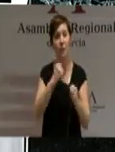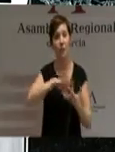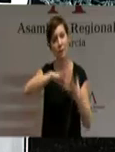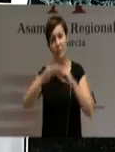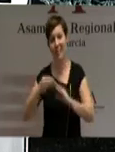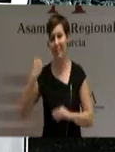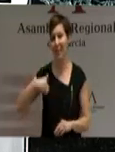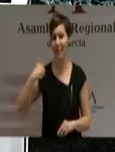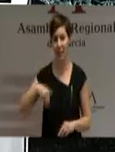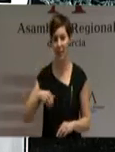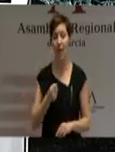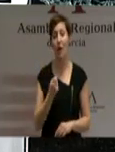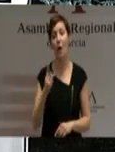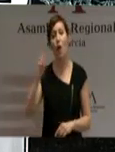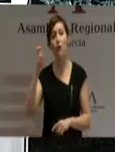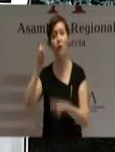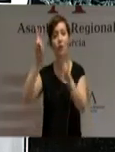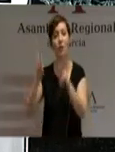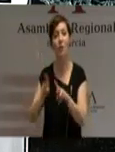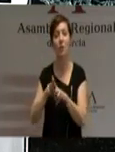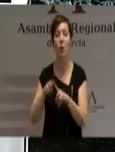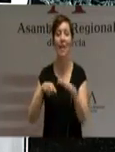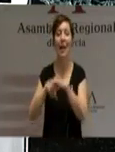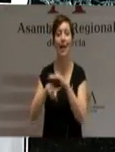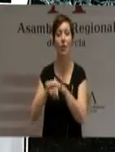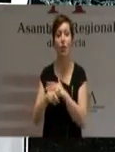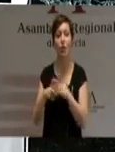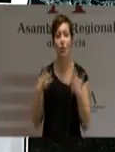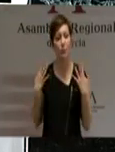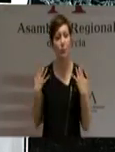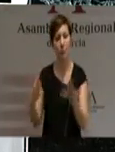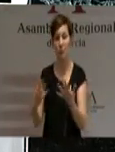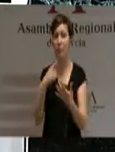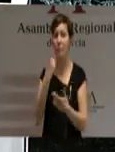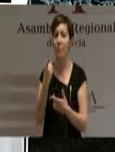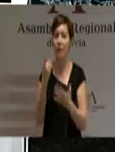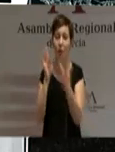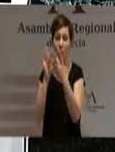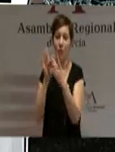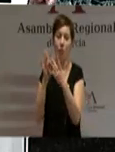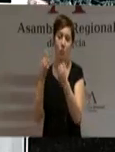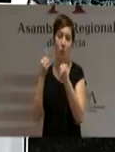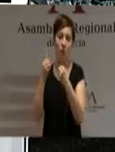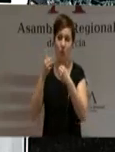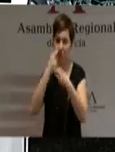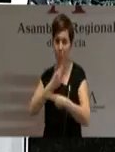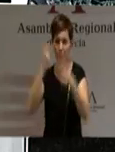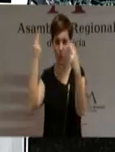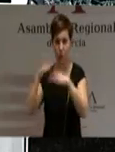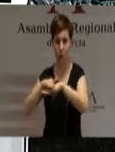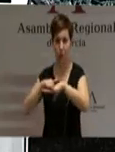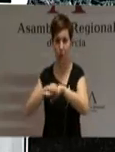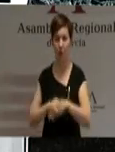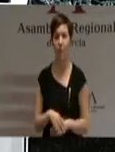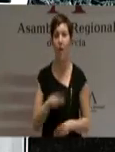otras una gestión más ágil y de alto nivel en lo que afecta a las relaciones con los poderes del Estado. Me he referido al déficit